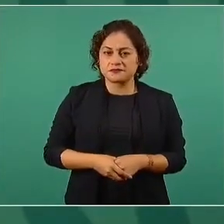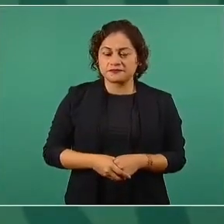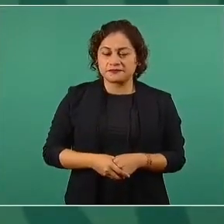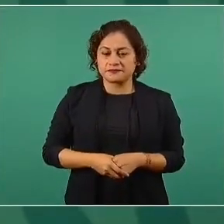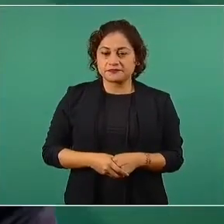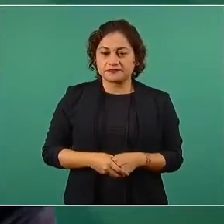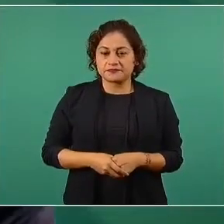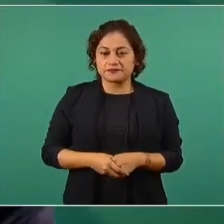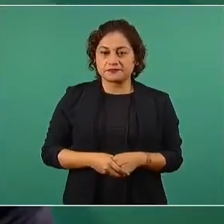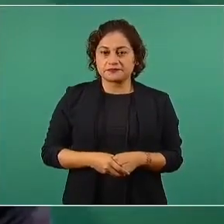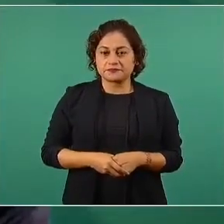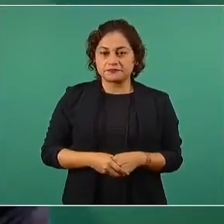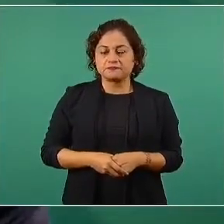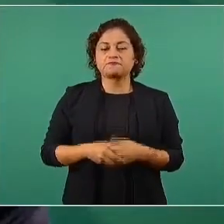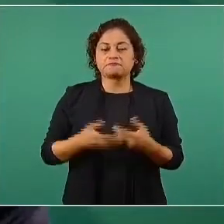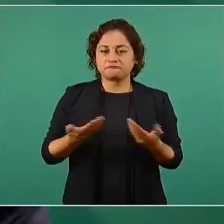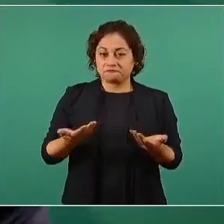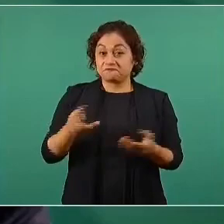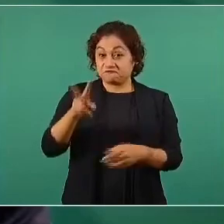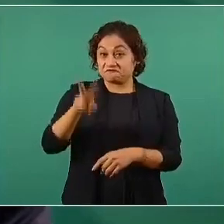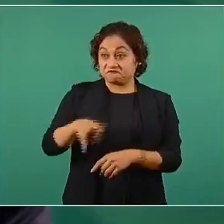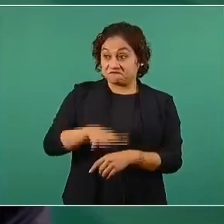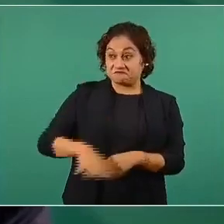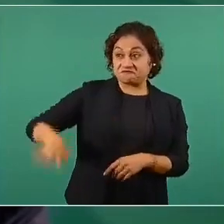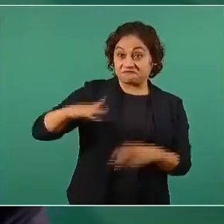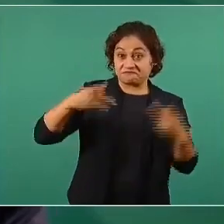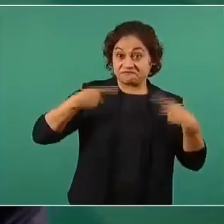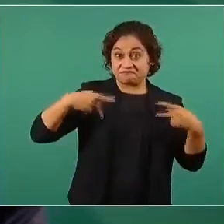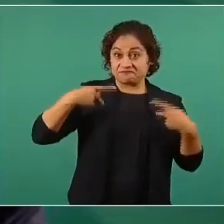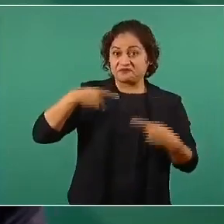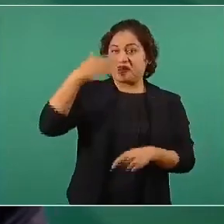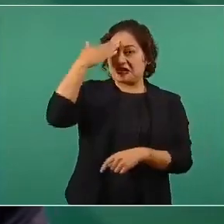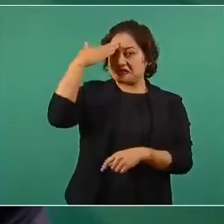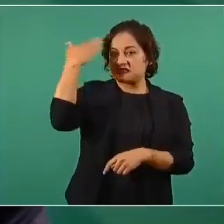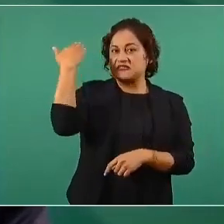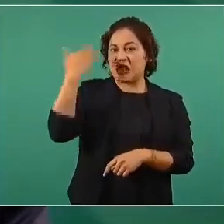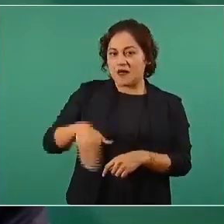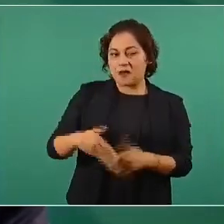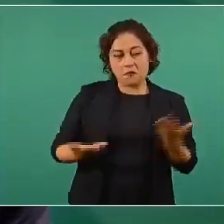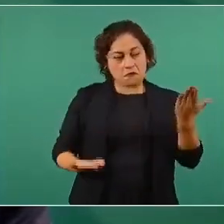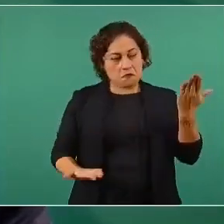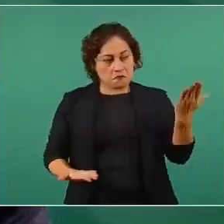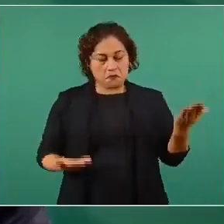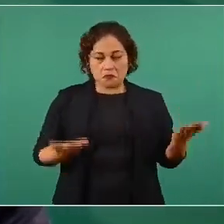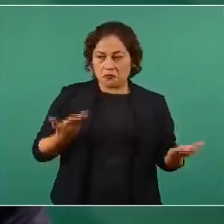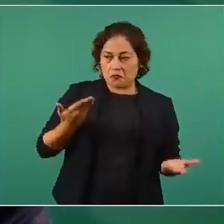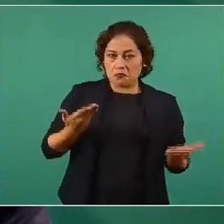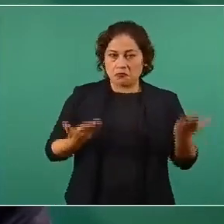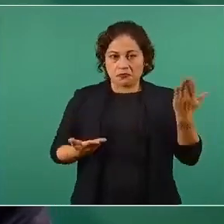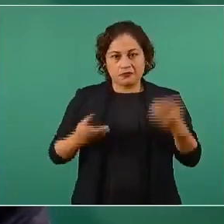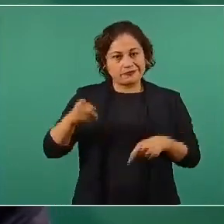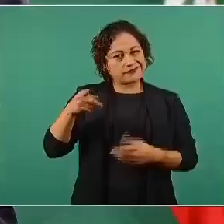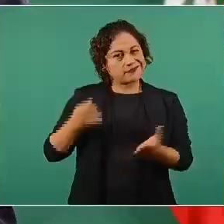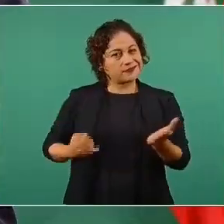y sabe lo que le conviene y lo que no